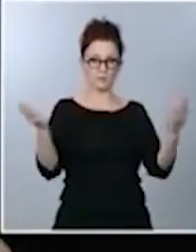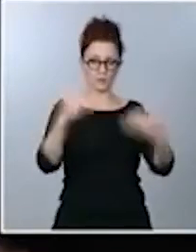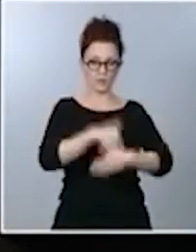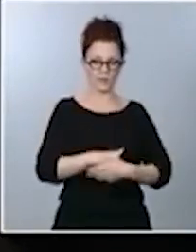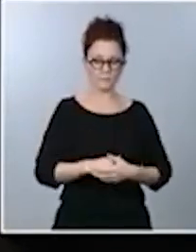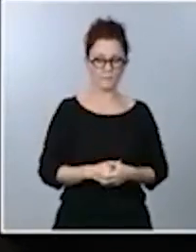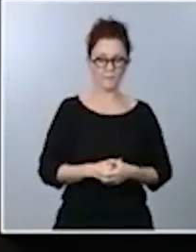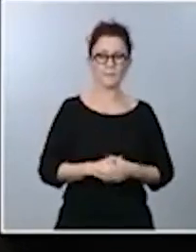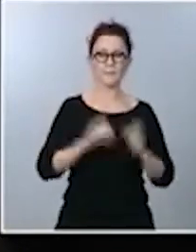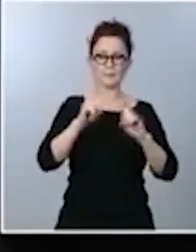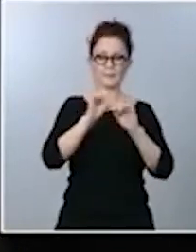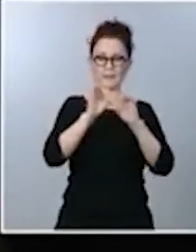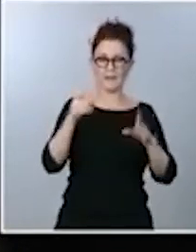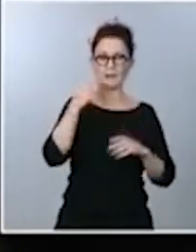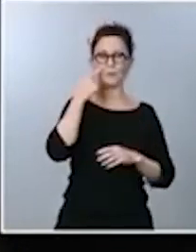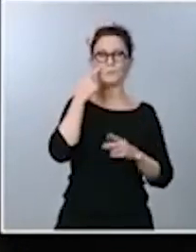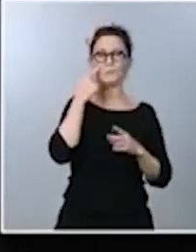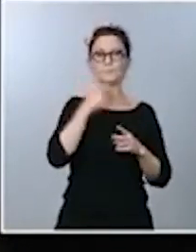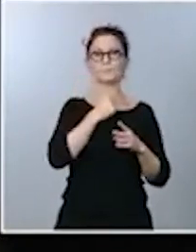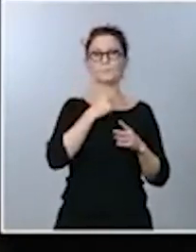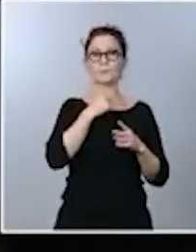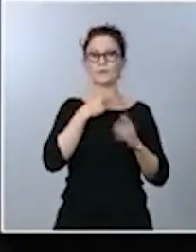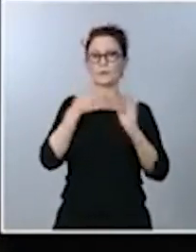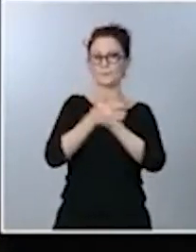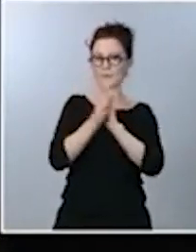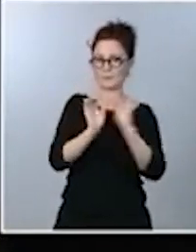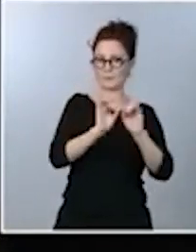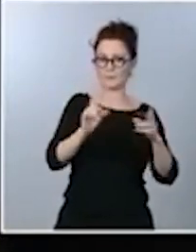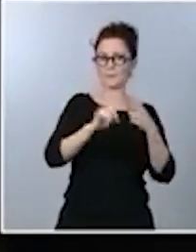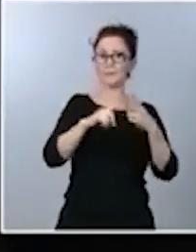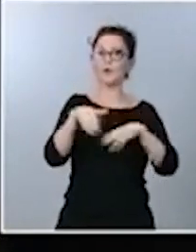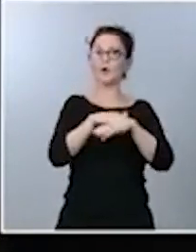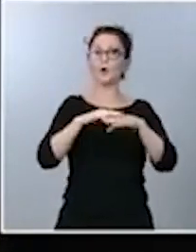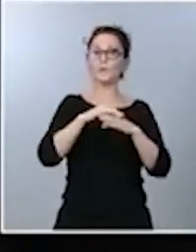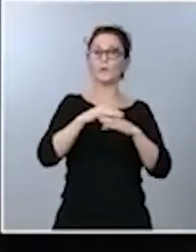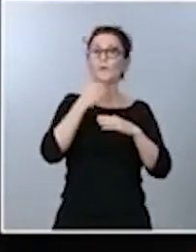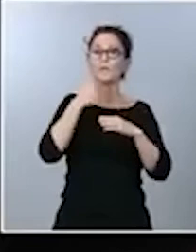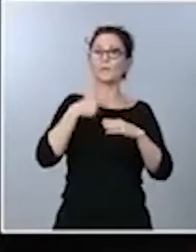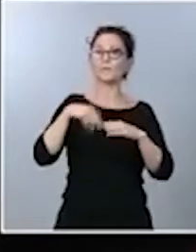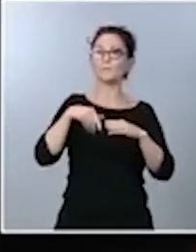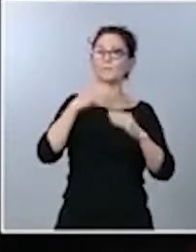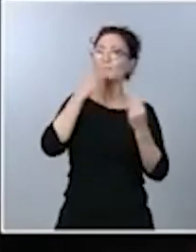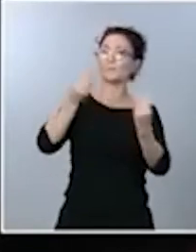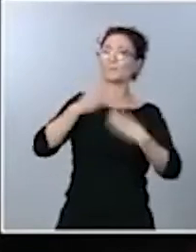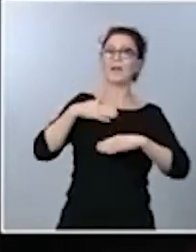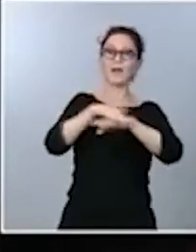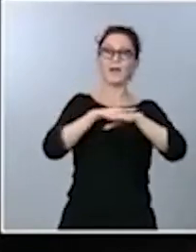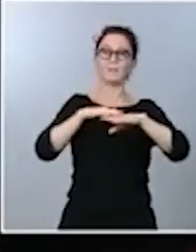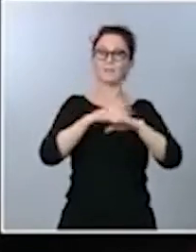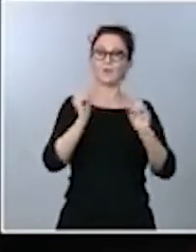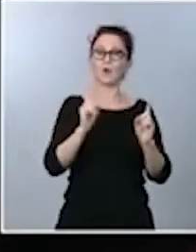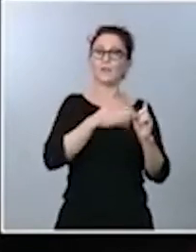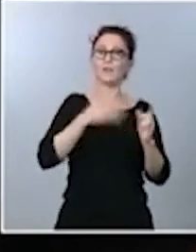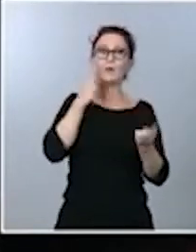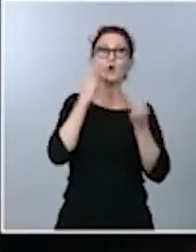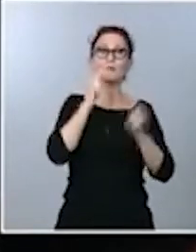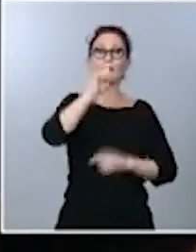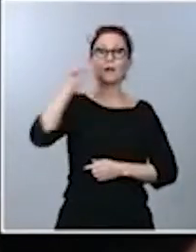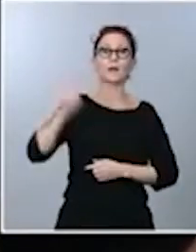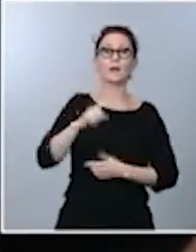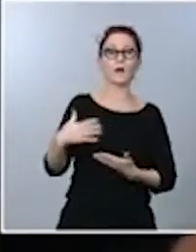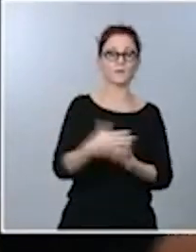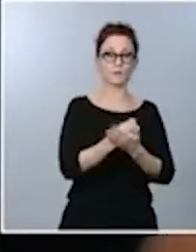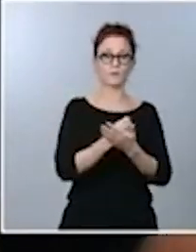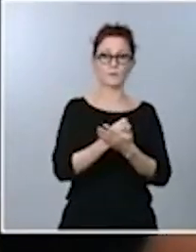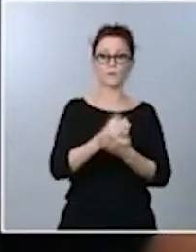Luego usted ha dicho que el Gobierno no quiere sustituir a ninguna Administración, que lo que quiere es coordinarlas a todas, pero me gustaría preguntarle si, dada la